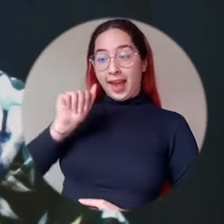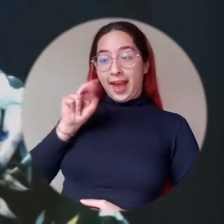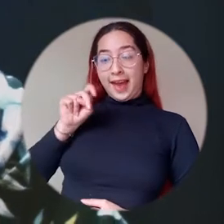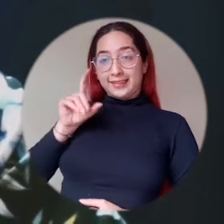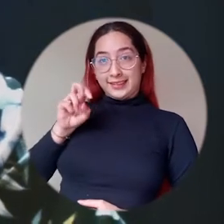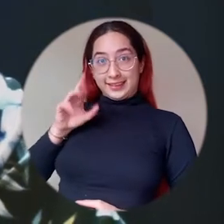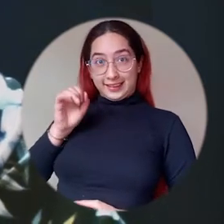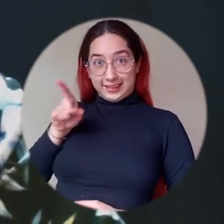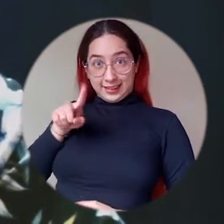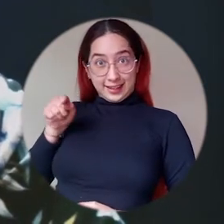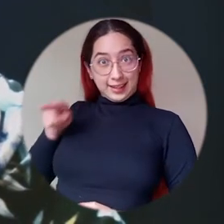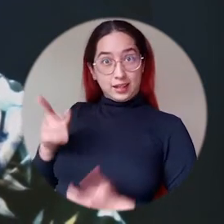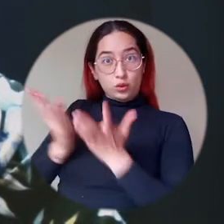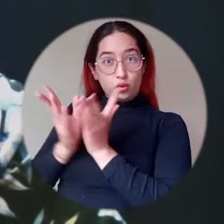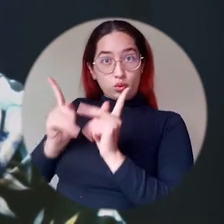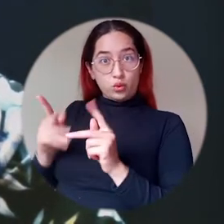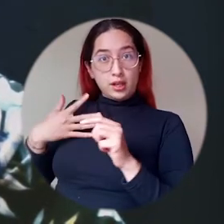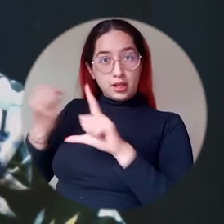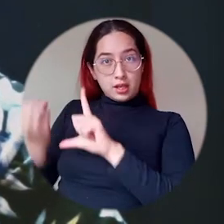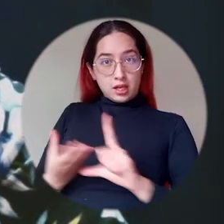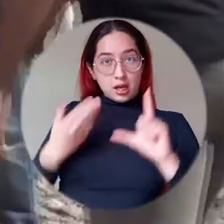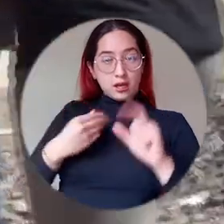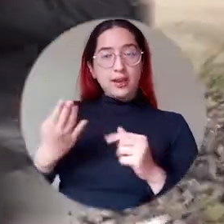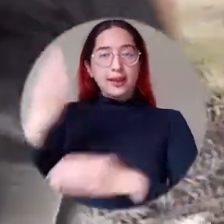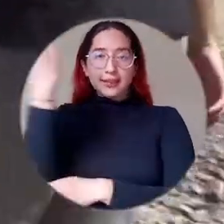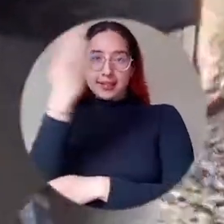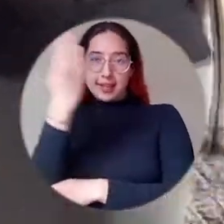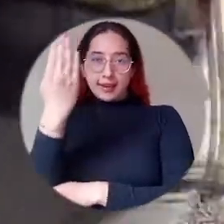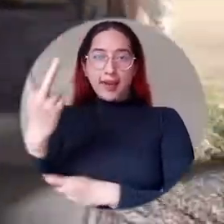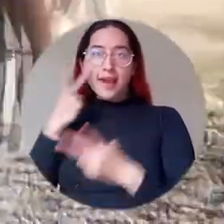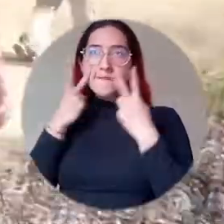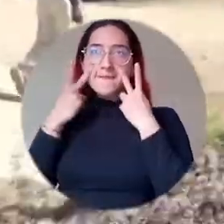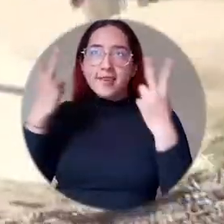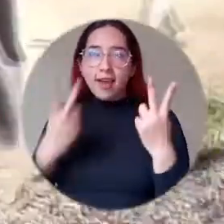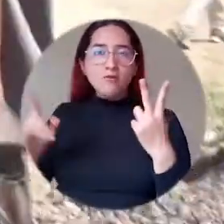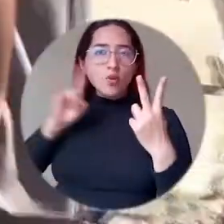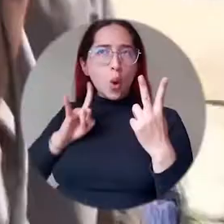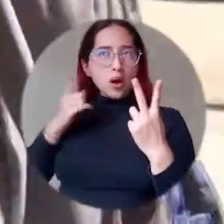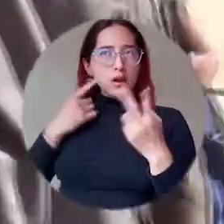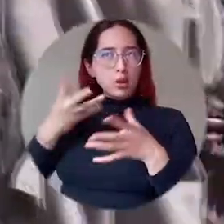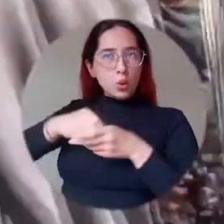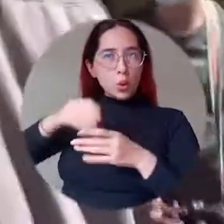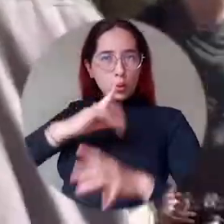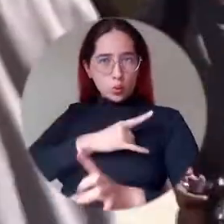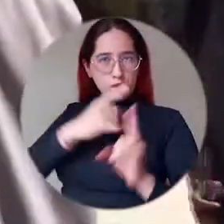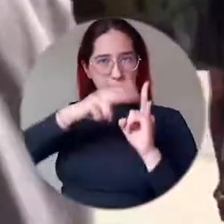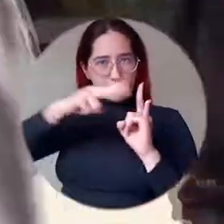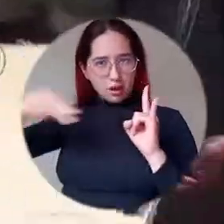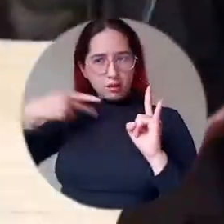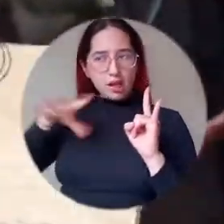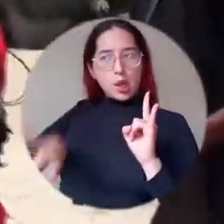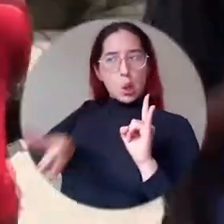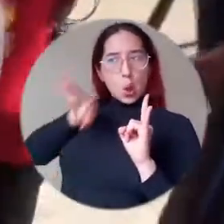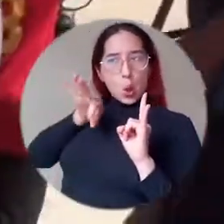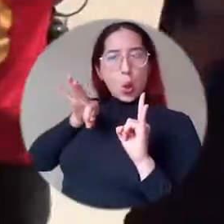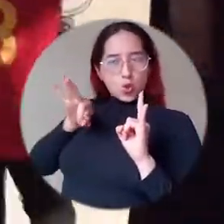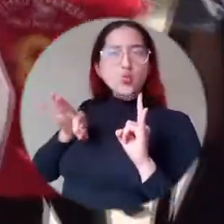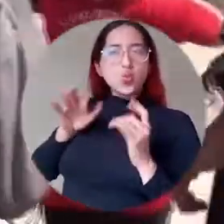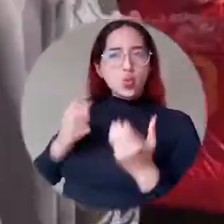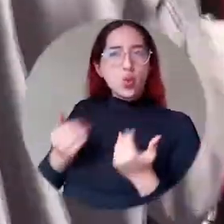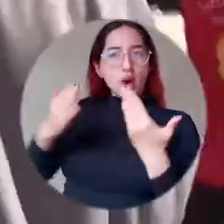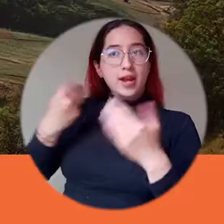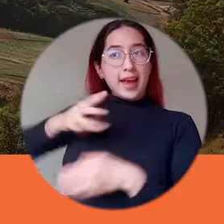Andrés Gil Lozano, estudiante de grado del Programa de Cine y Audiovisuales de la Universidad del Magdalena, fue seleccionado como uno de los